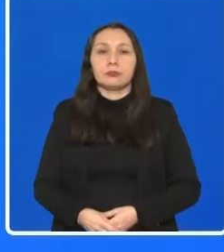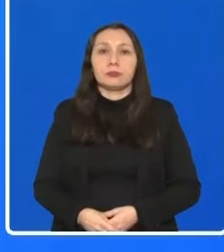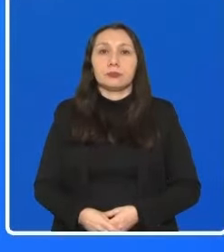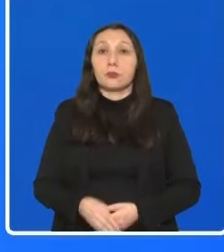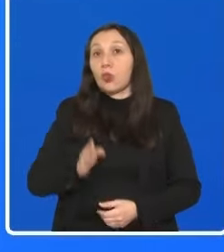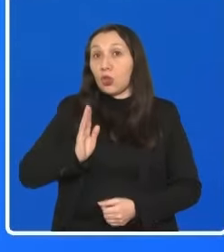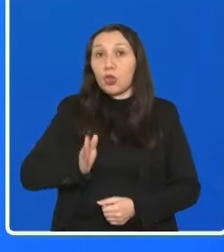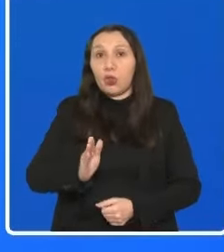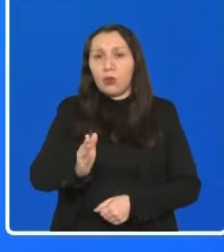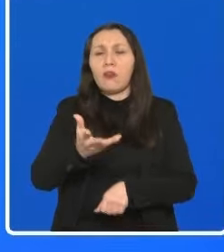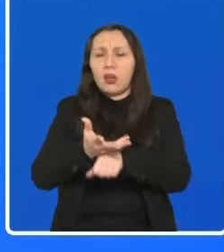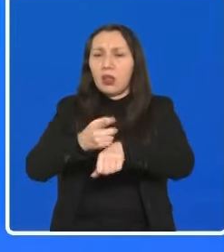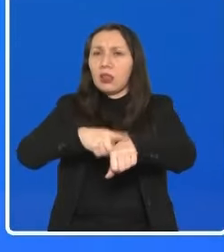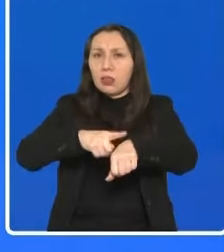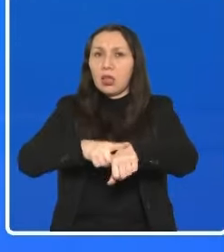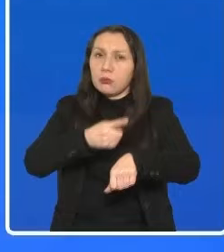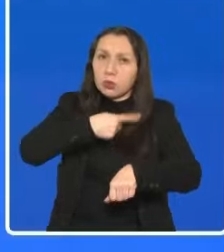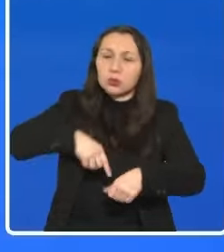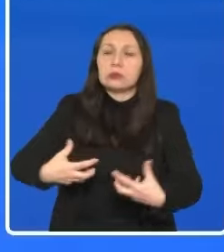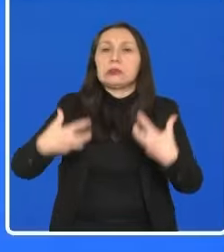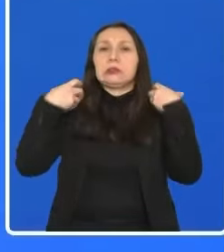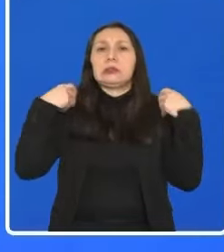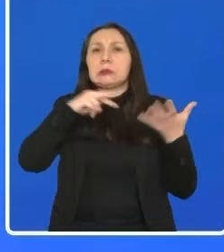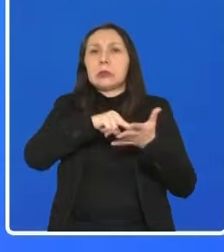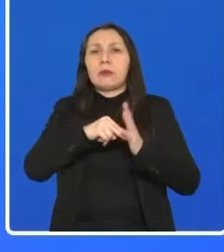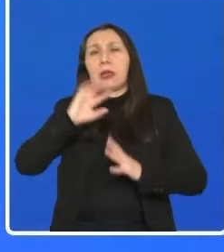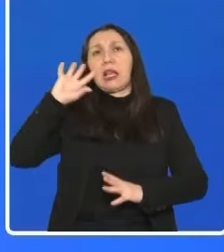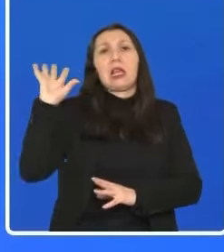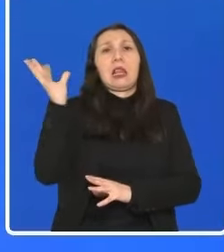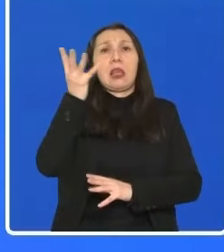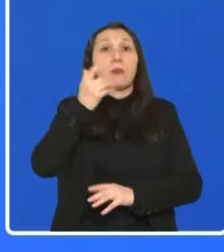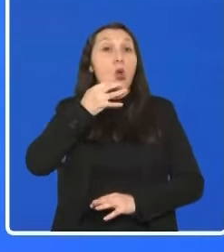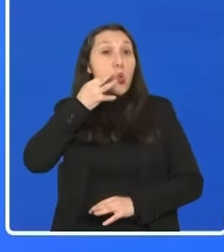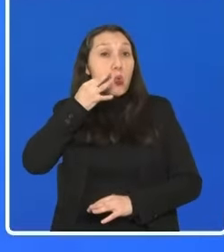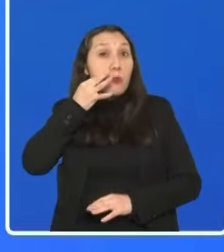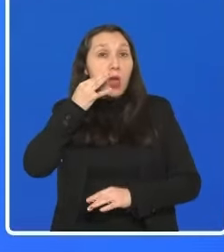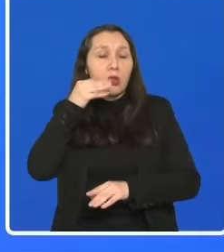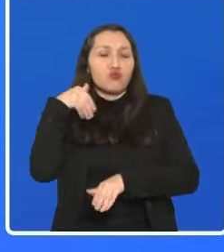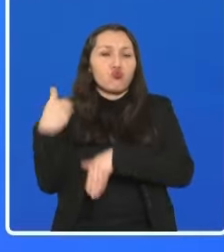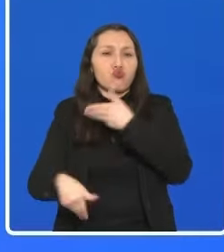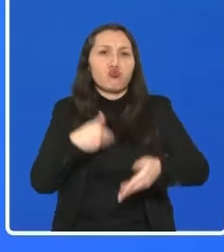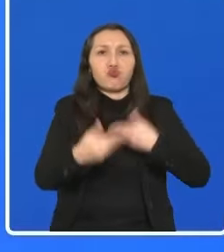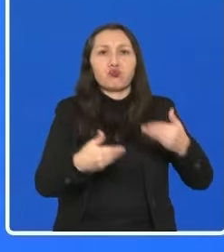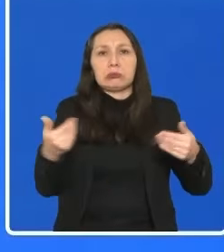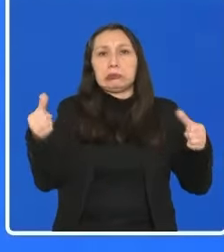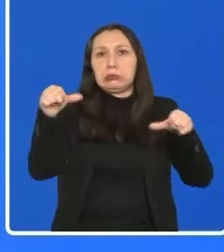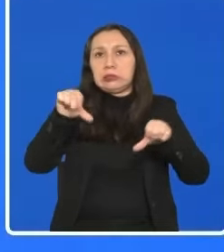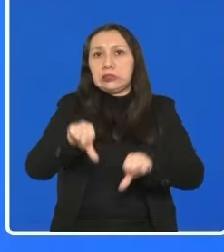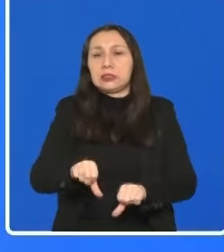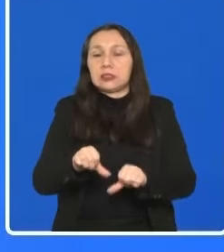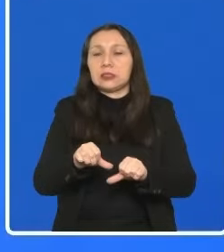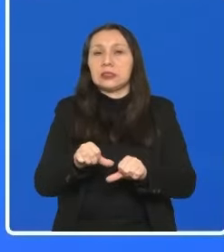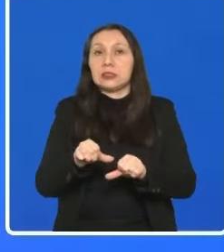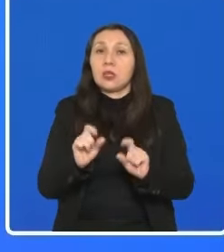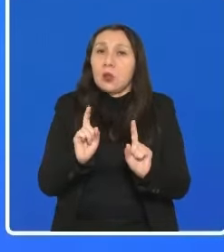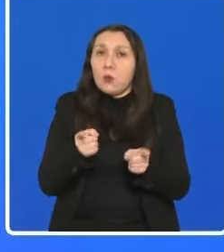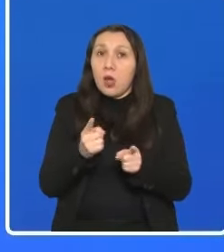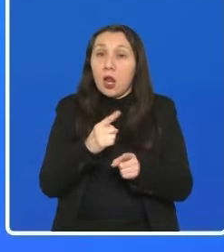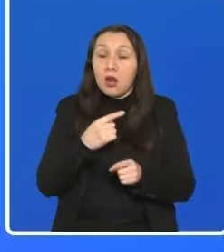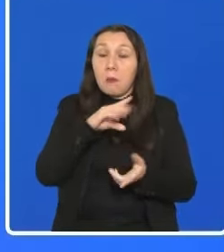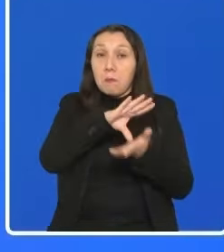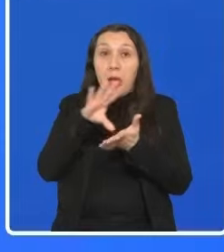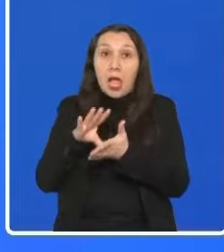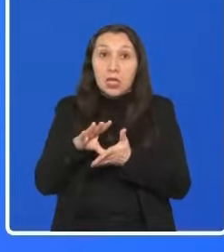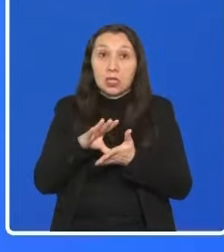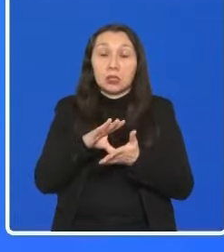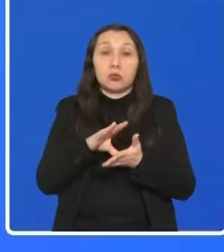Todavía estamos a tiempo de hacernos cargo de la crisis climática que como seres humanos hemos generado. Y pese a que no somos los países